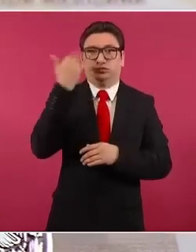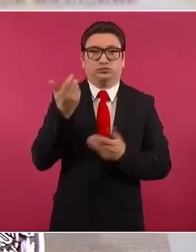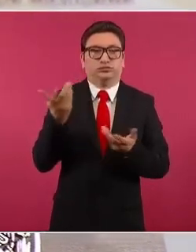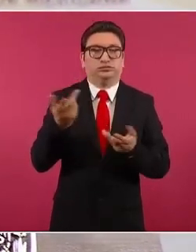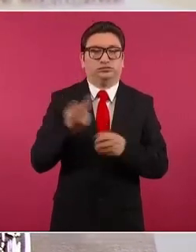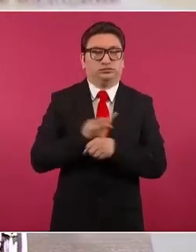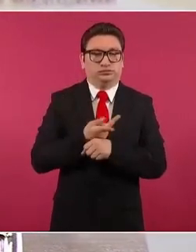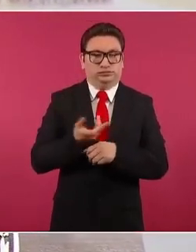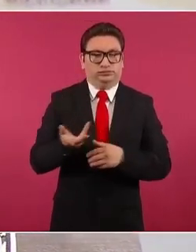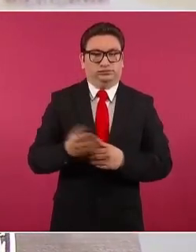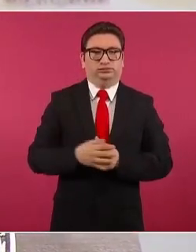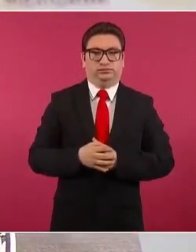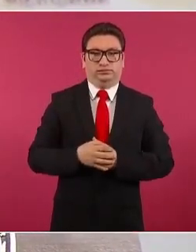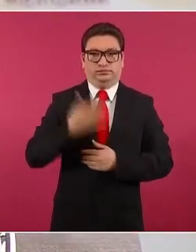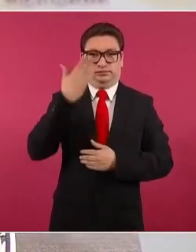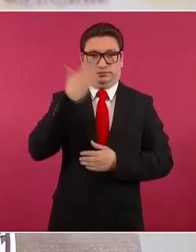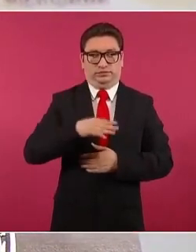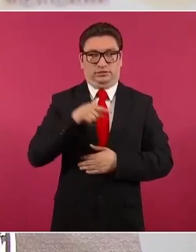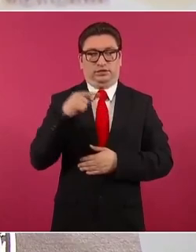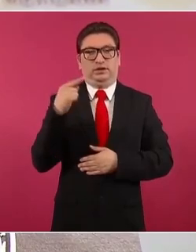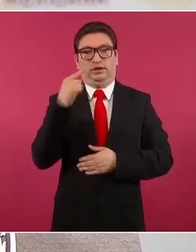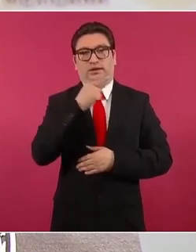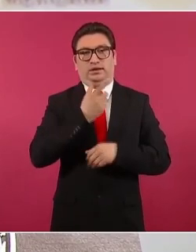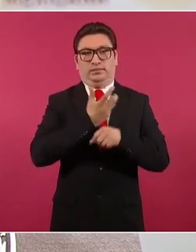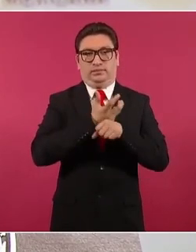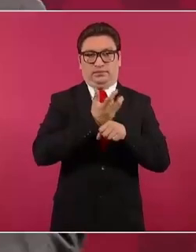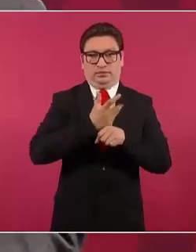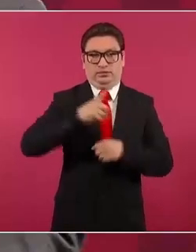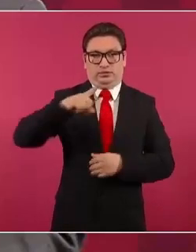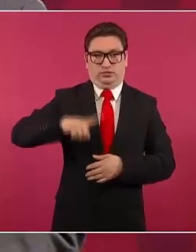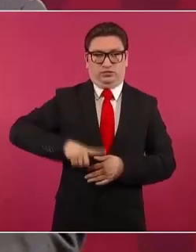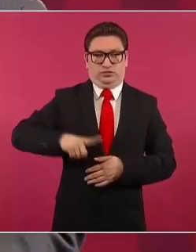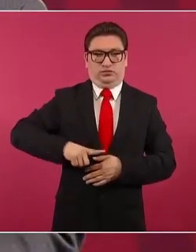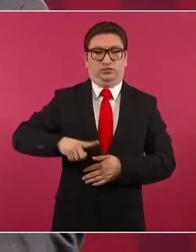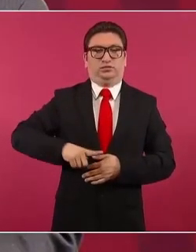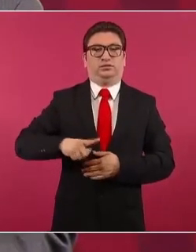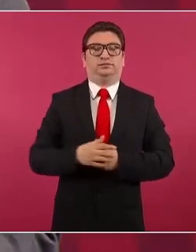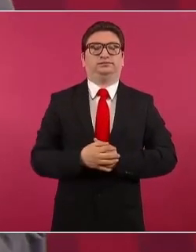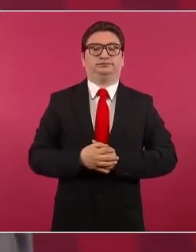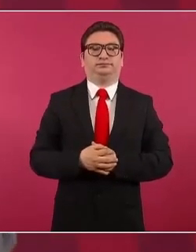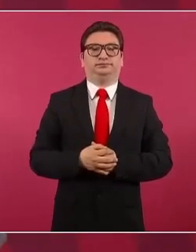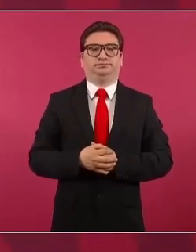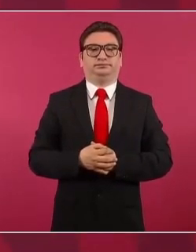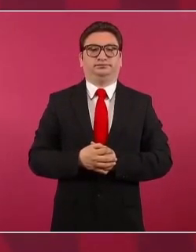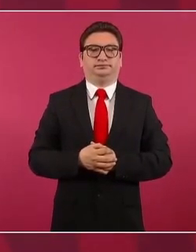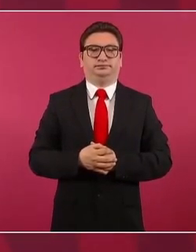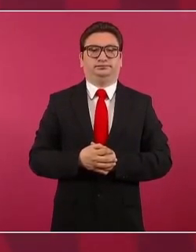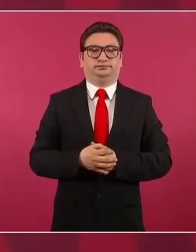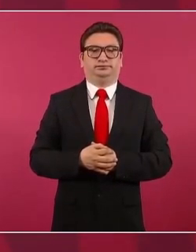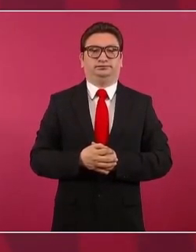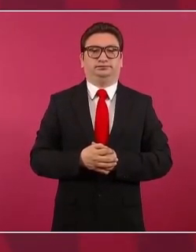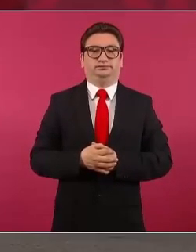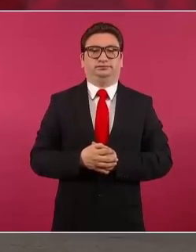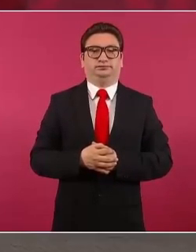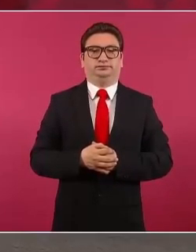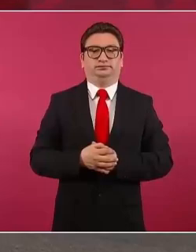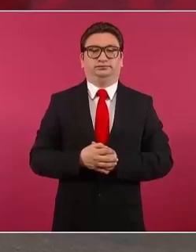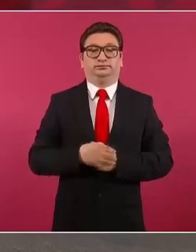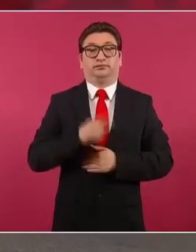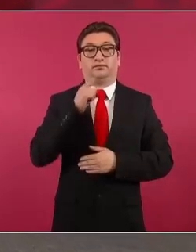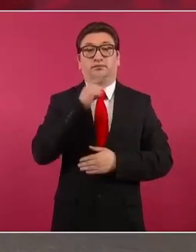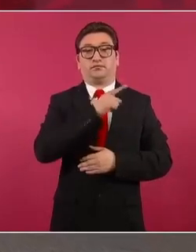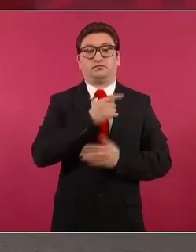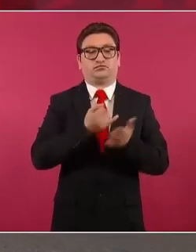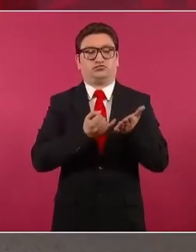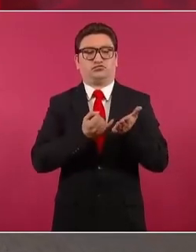de que el gobierno de Estados Unidos decidió entregar visas